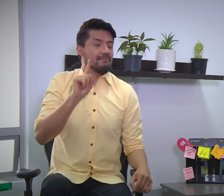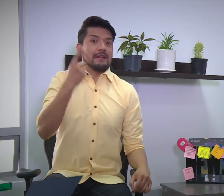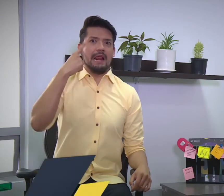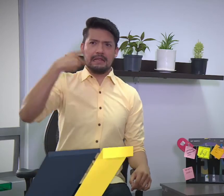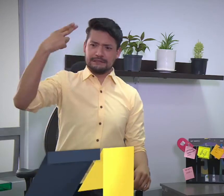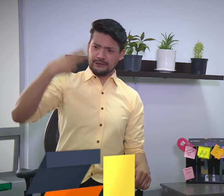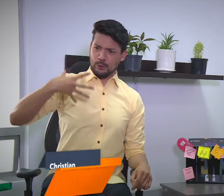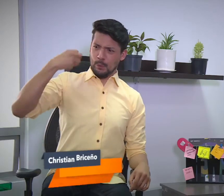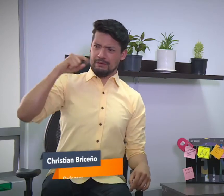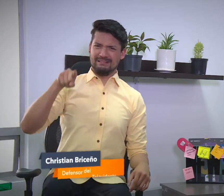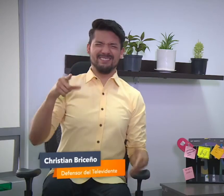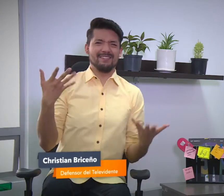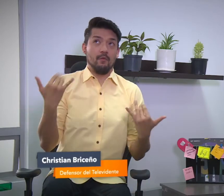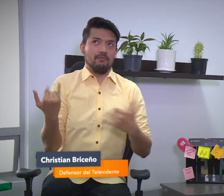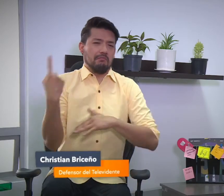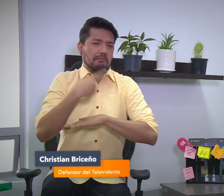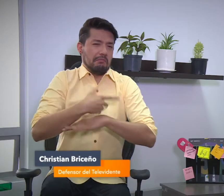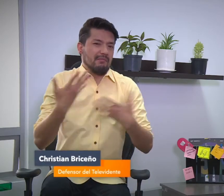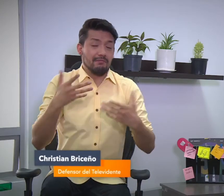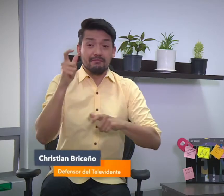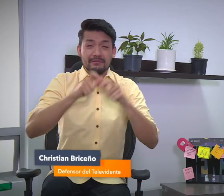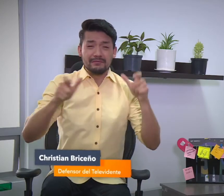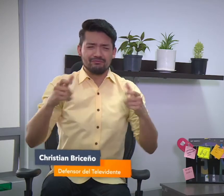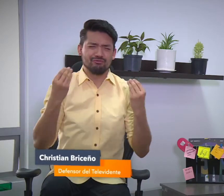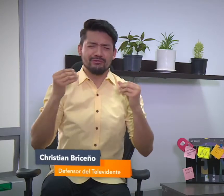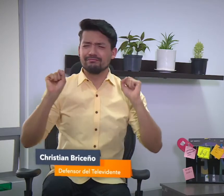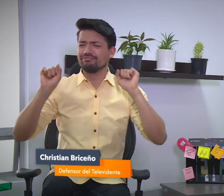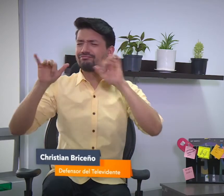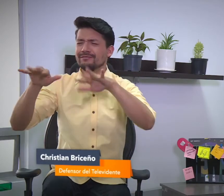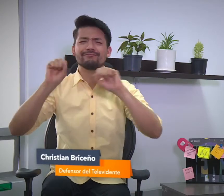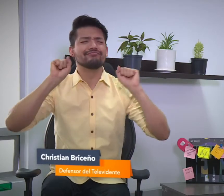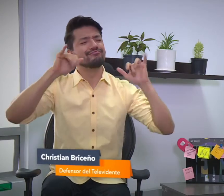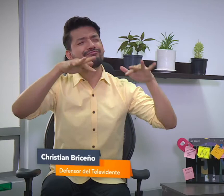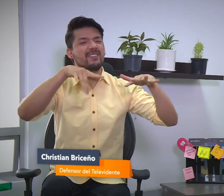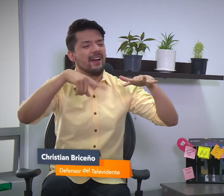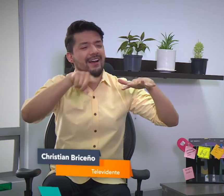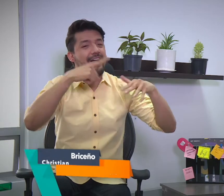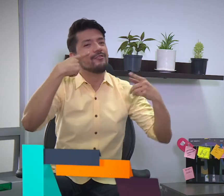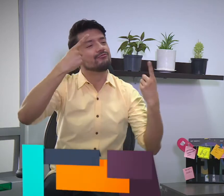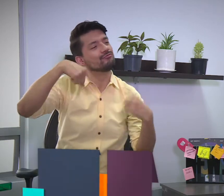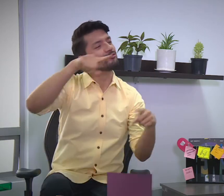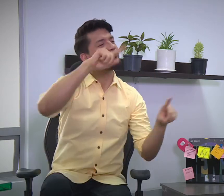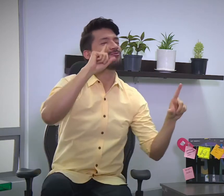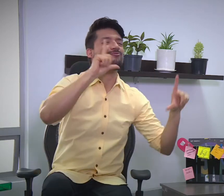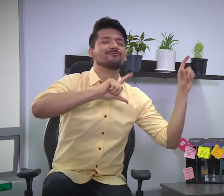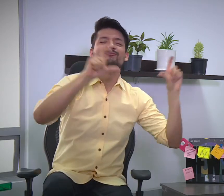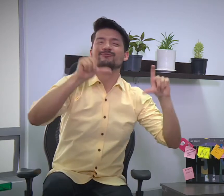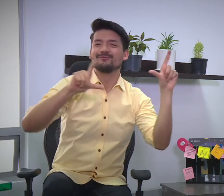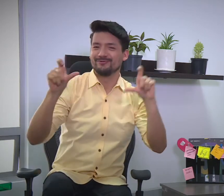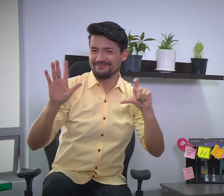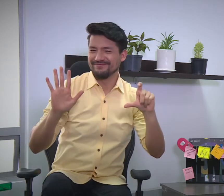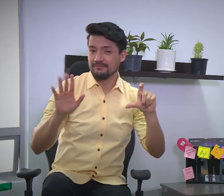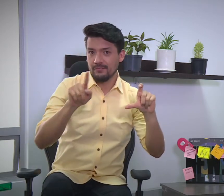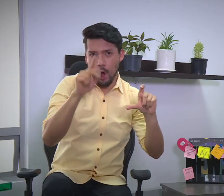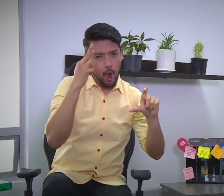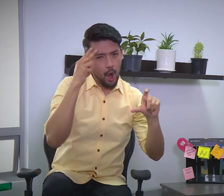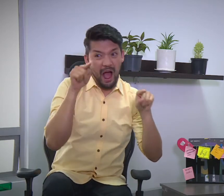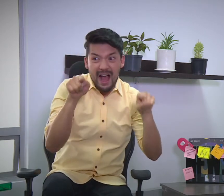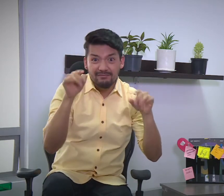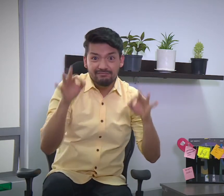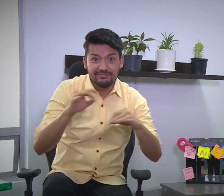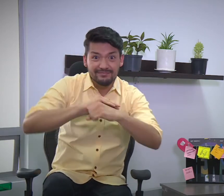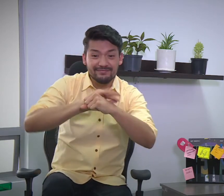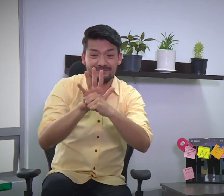Nunca en la historia ha habido tantos turistas como los que estamos viendo hoy en día. Y bueno,